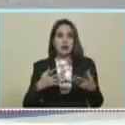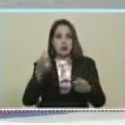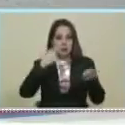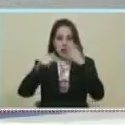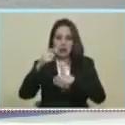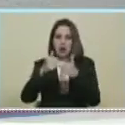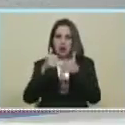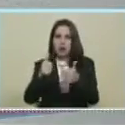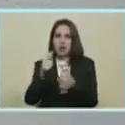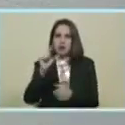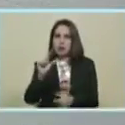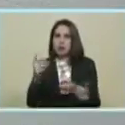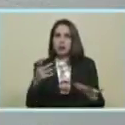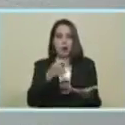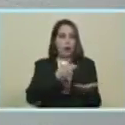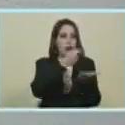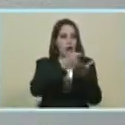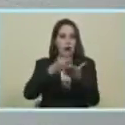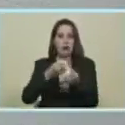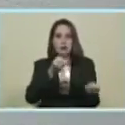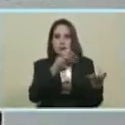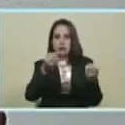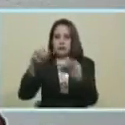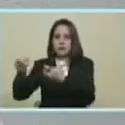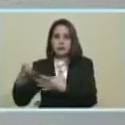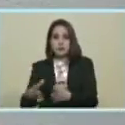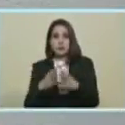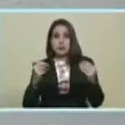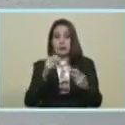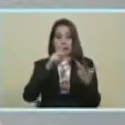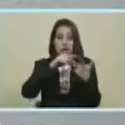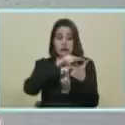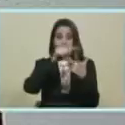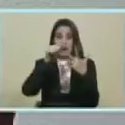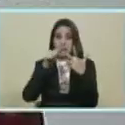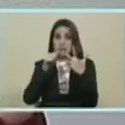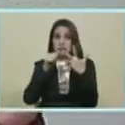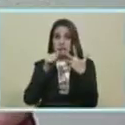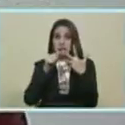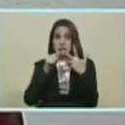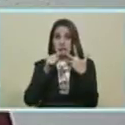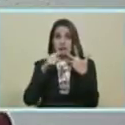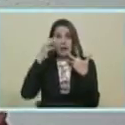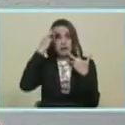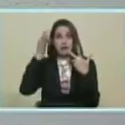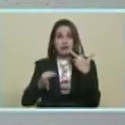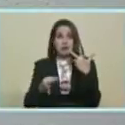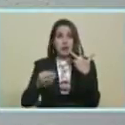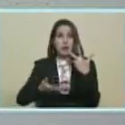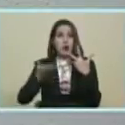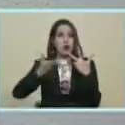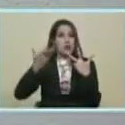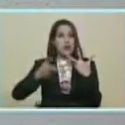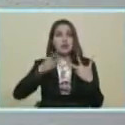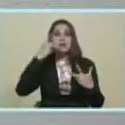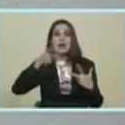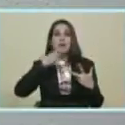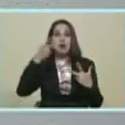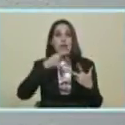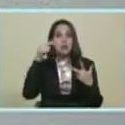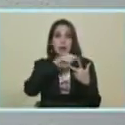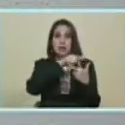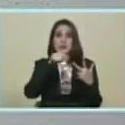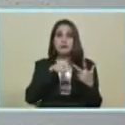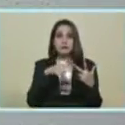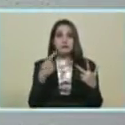Garanticemos El abastecimiento pleno Es decir Estaríamos atacando Esos tres temas O son tres criterios Fundamentales Para esta política Correcto